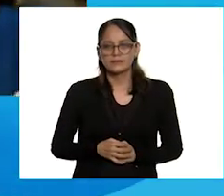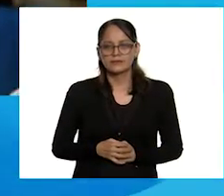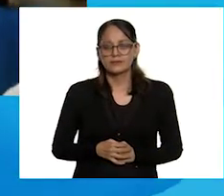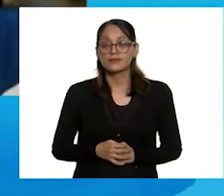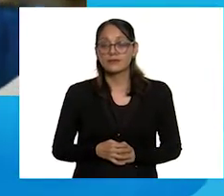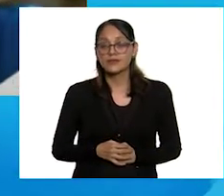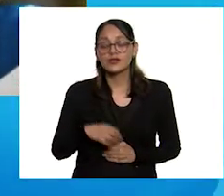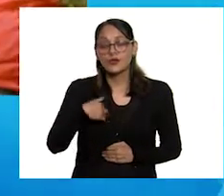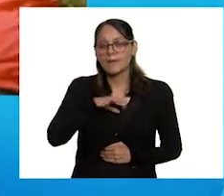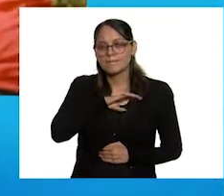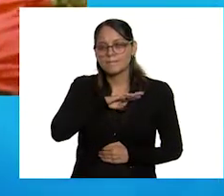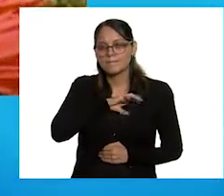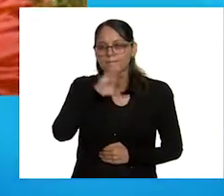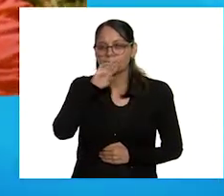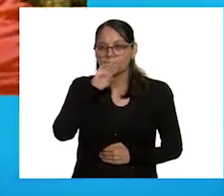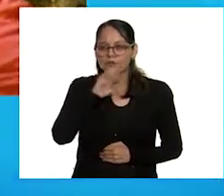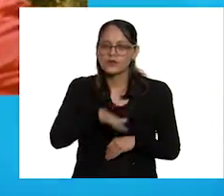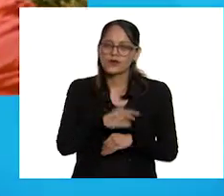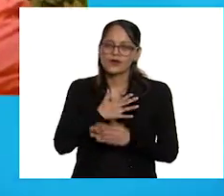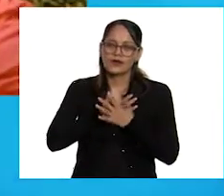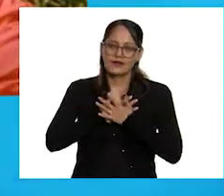La quiero mucho porque la amo.